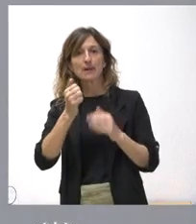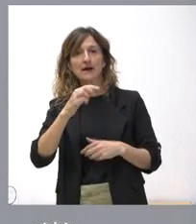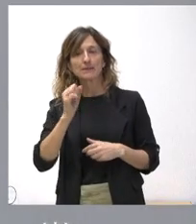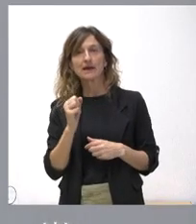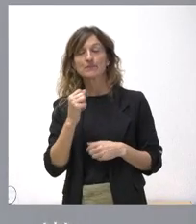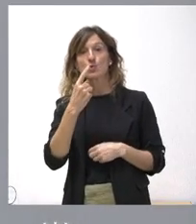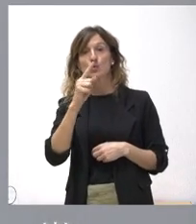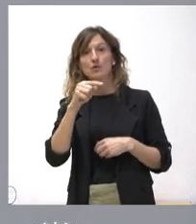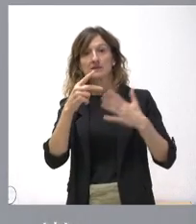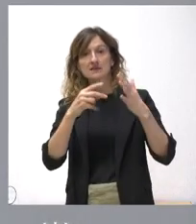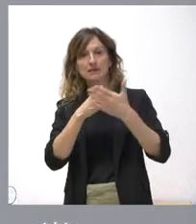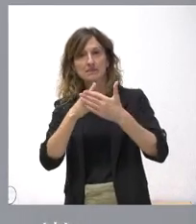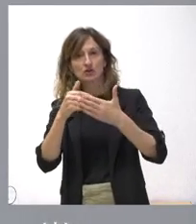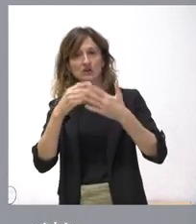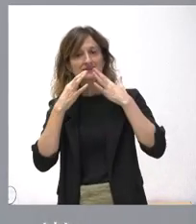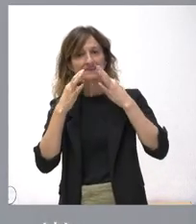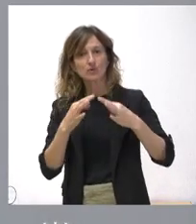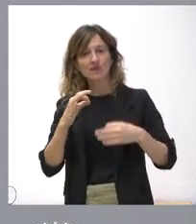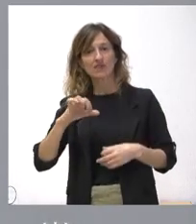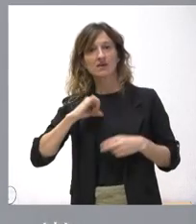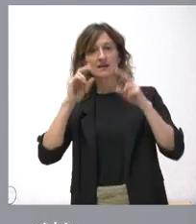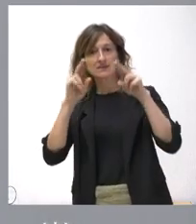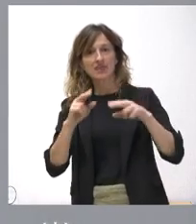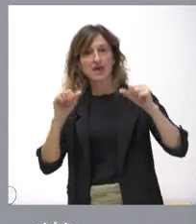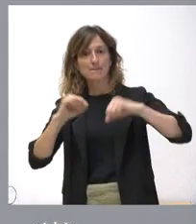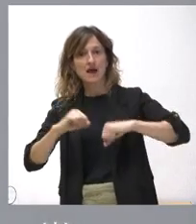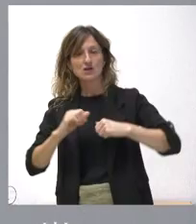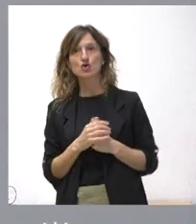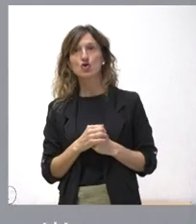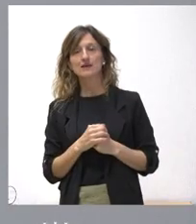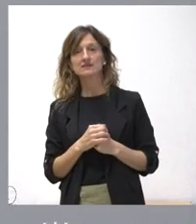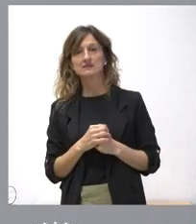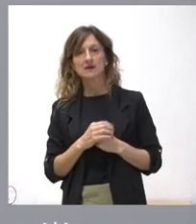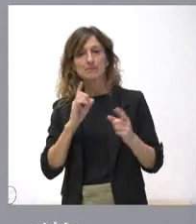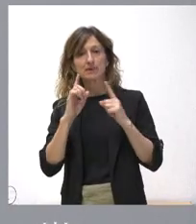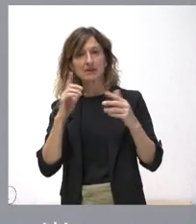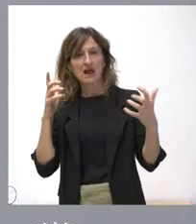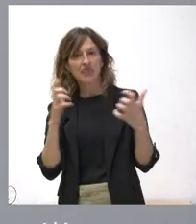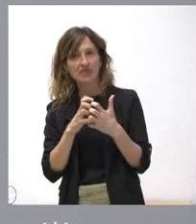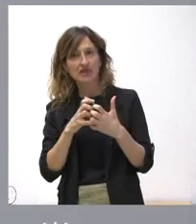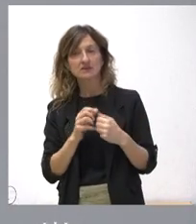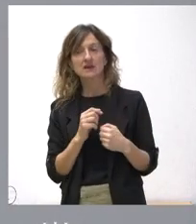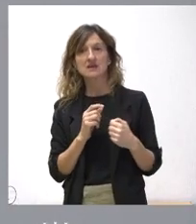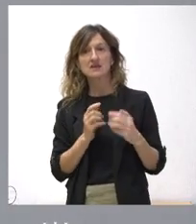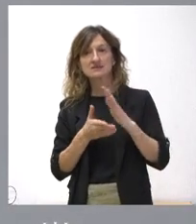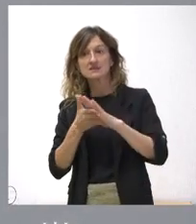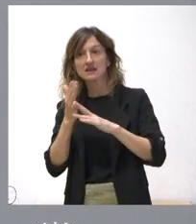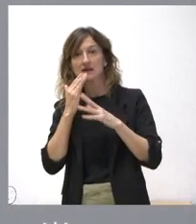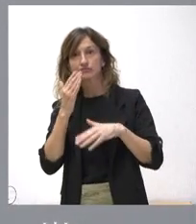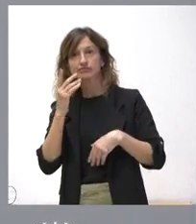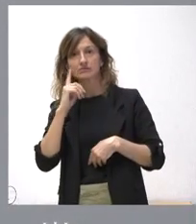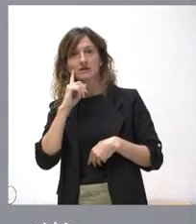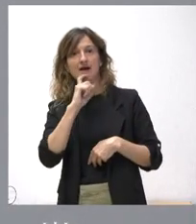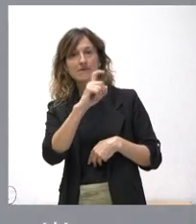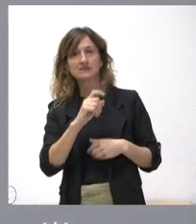,7 millones de euros para adoptar de más seguridad a las residencias de mayores con un sistema para prevenir accidentes y alertar de las salidas no autorizadas. Estamos hablando también,